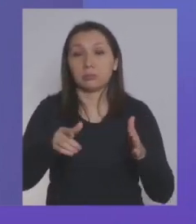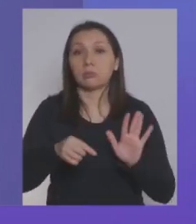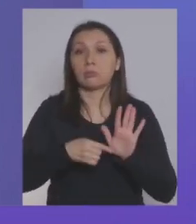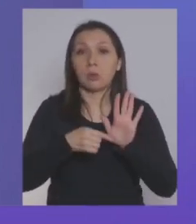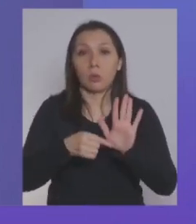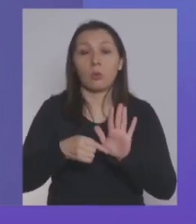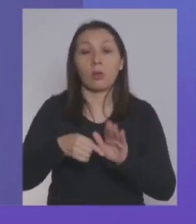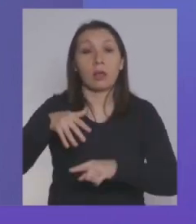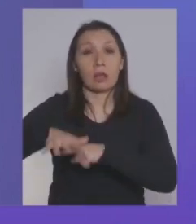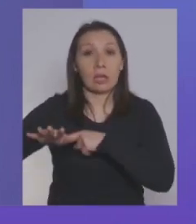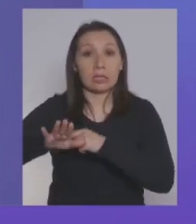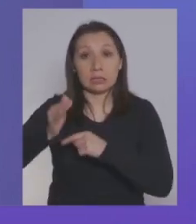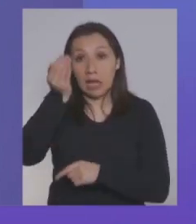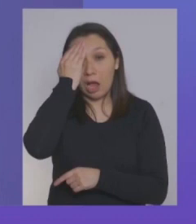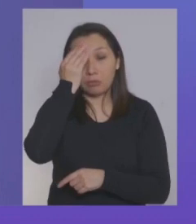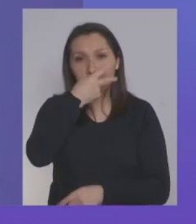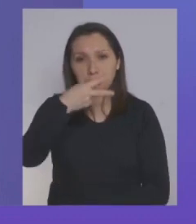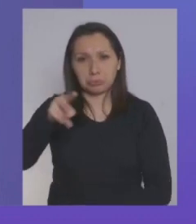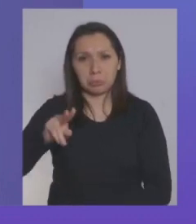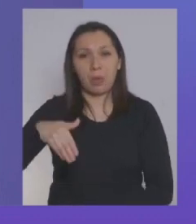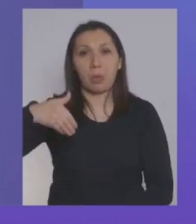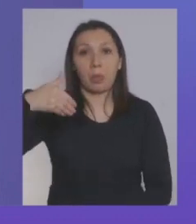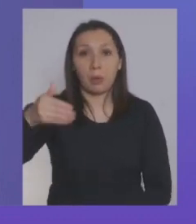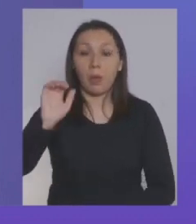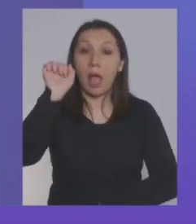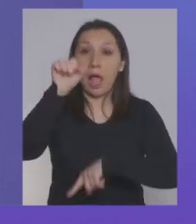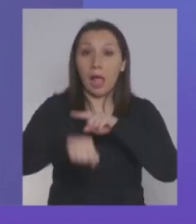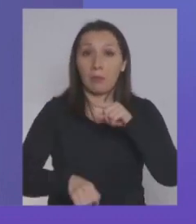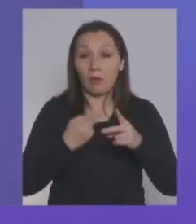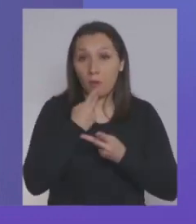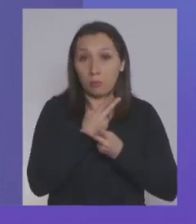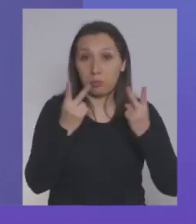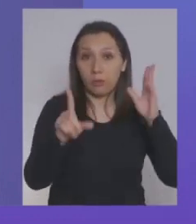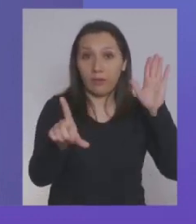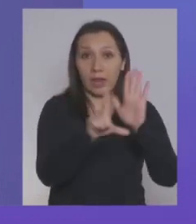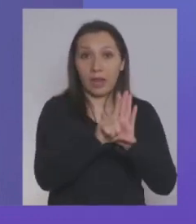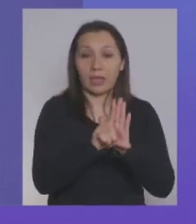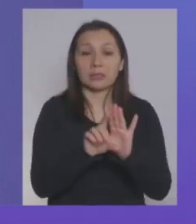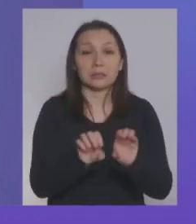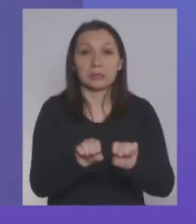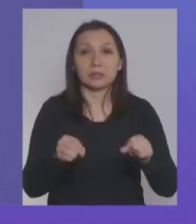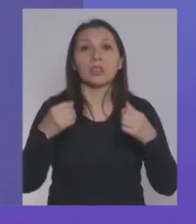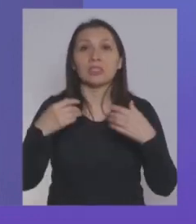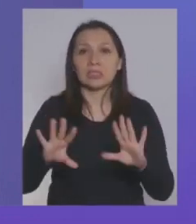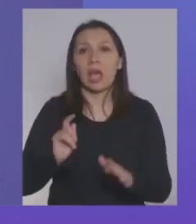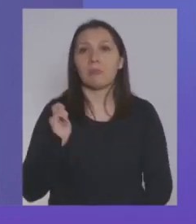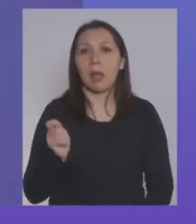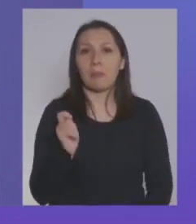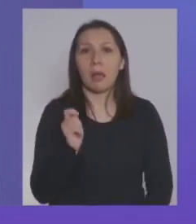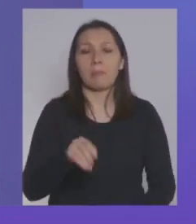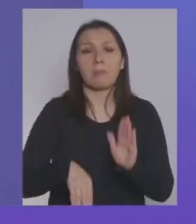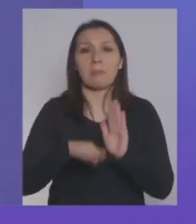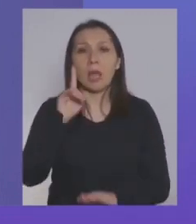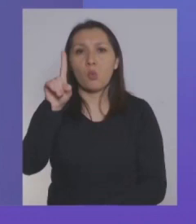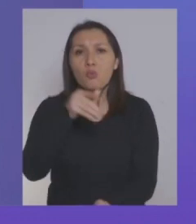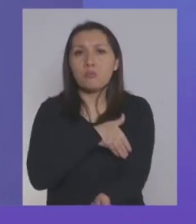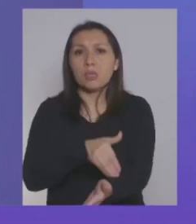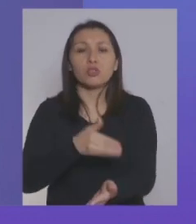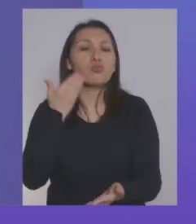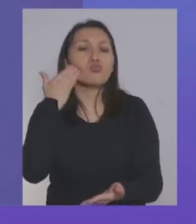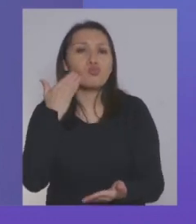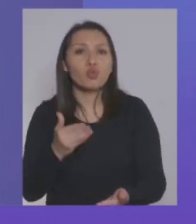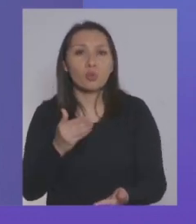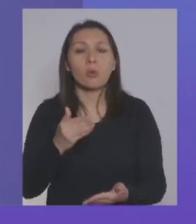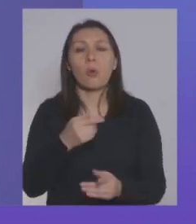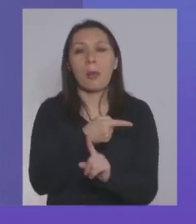el 15 de agosto, es decir, dos semanas después de publicada la ley, ya se habían pagado más de un millón de bonos clase